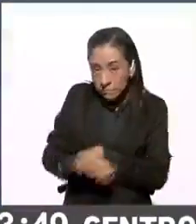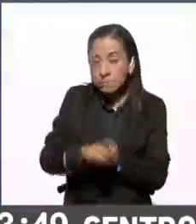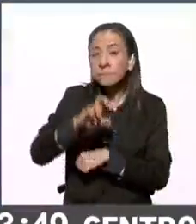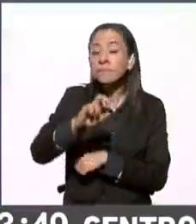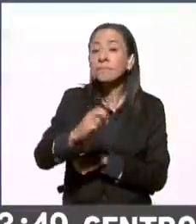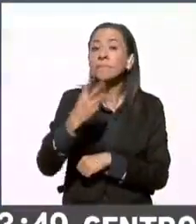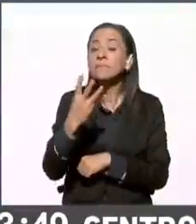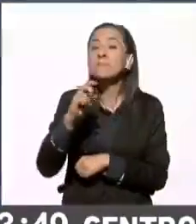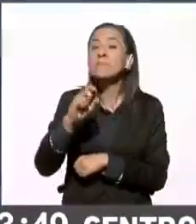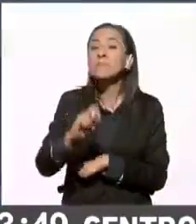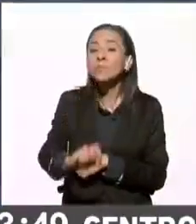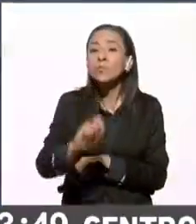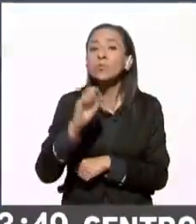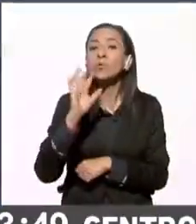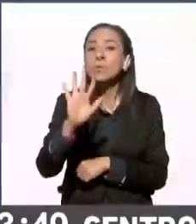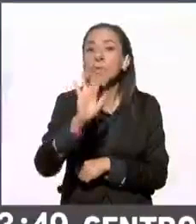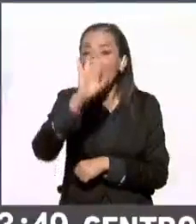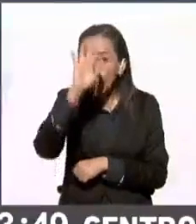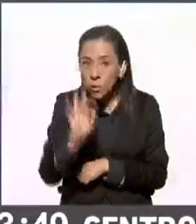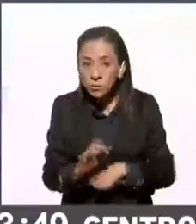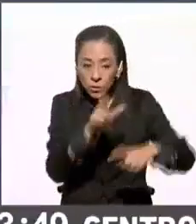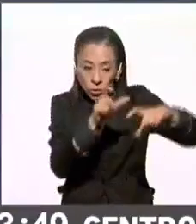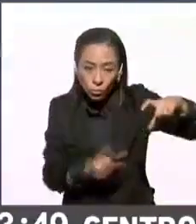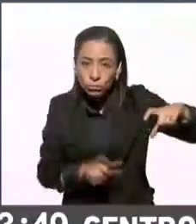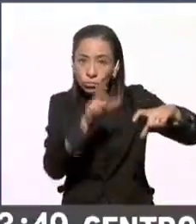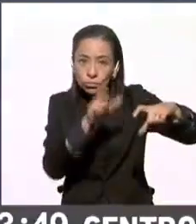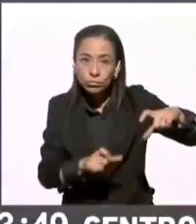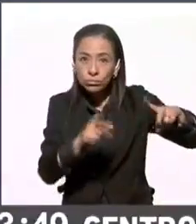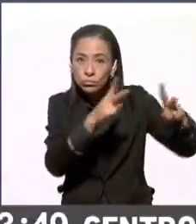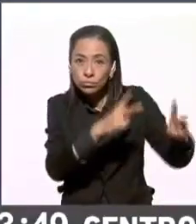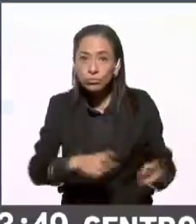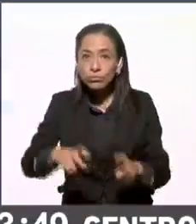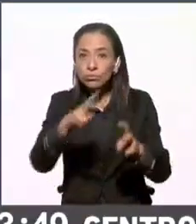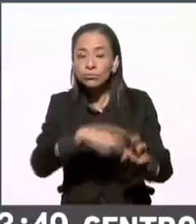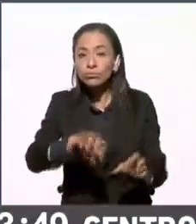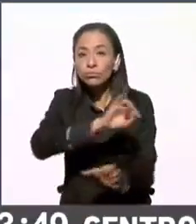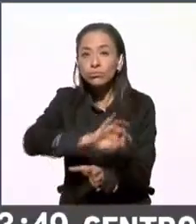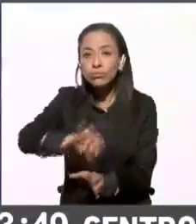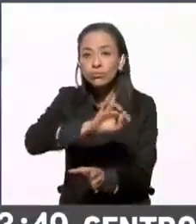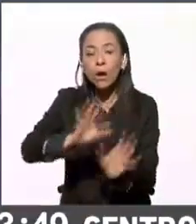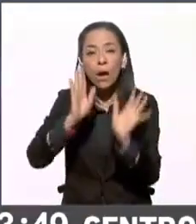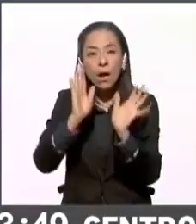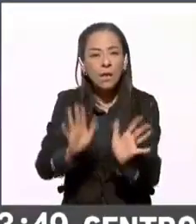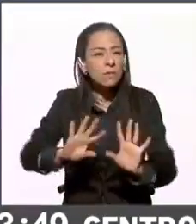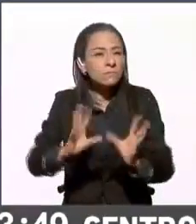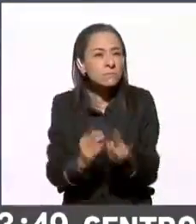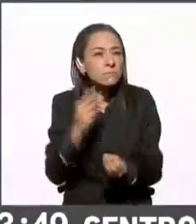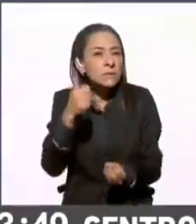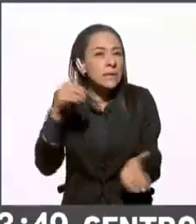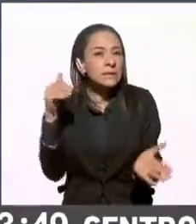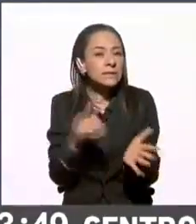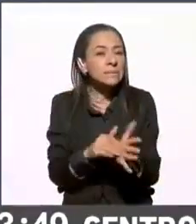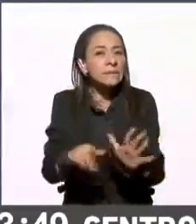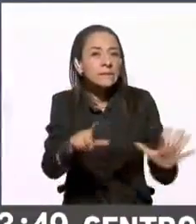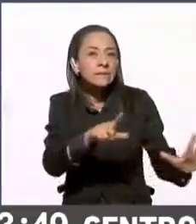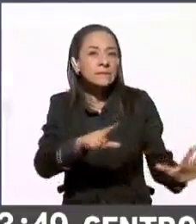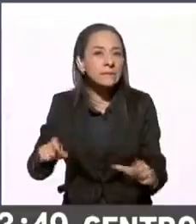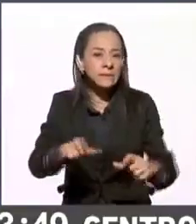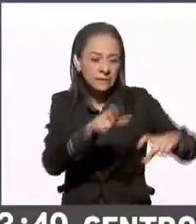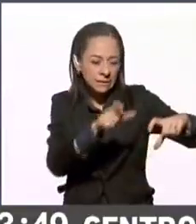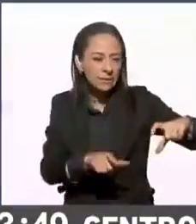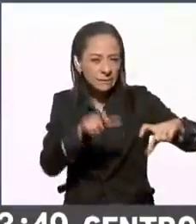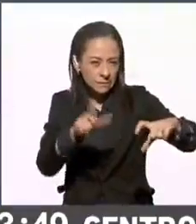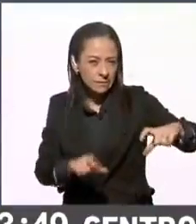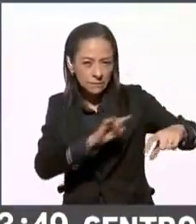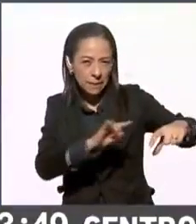.5% de actas capturadas en este ejercicio, un equivalente a más de 6.700 actas. Si nos vamos